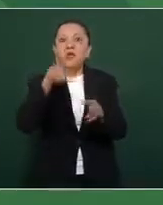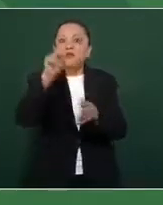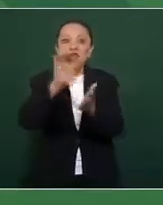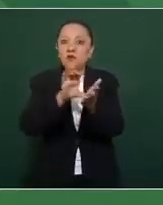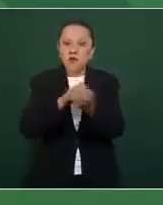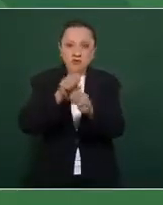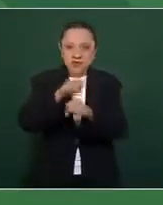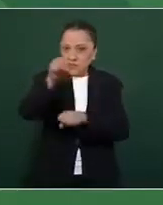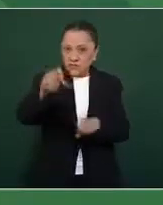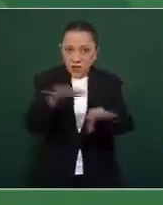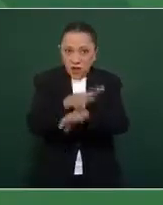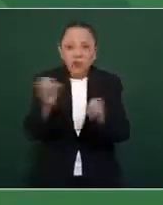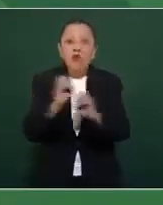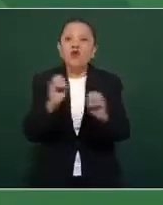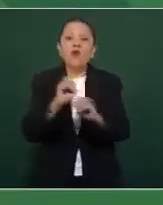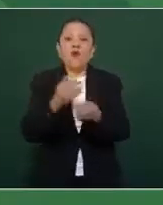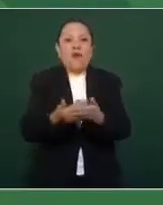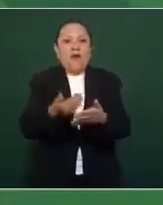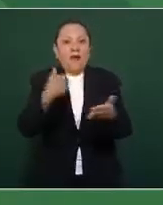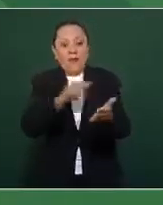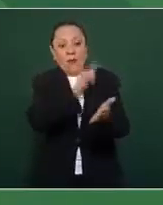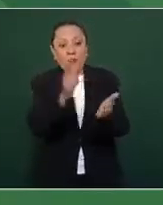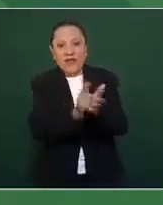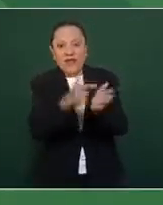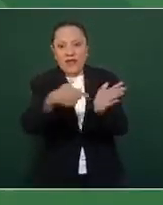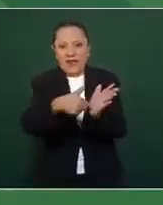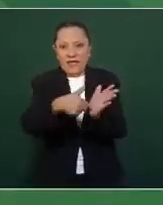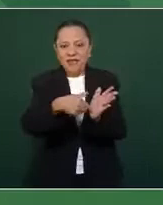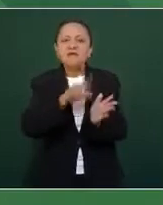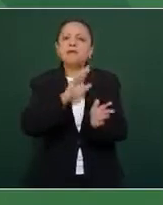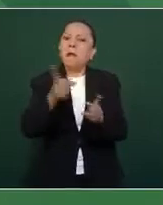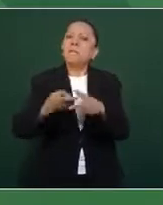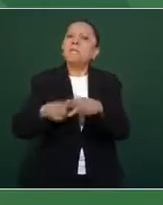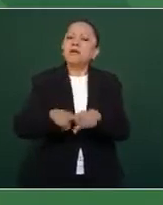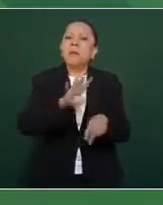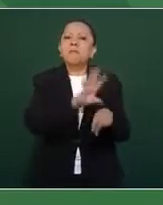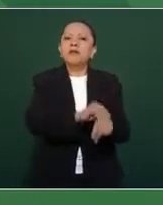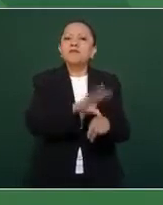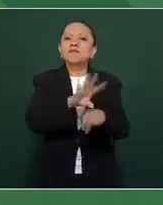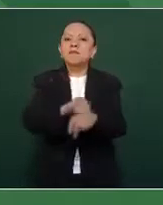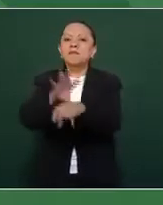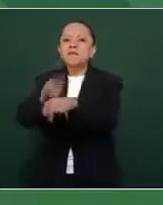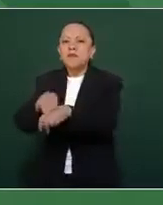para la generación de energía eléctrica a empresas extranjeras. Gracias. Gracias.